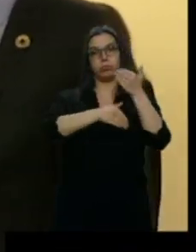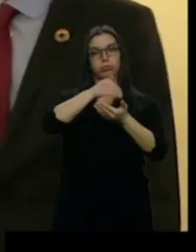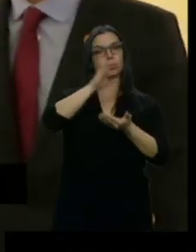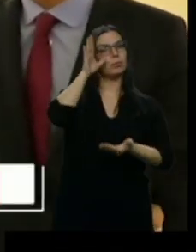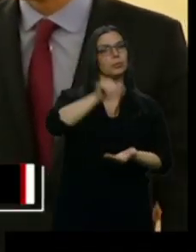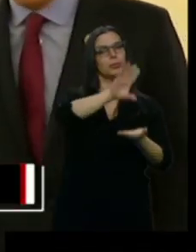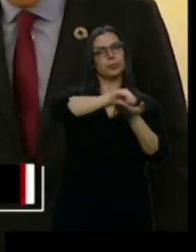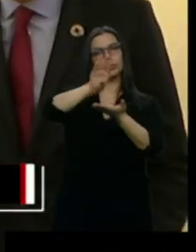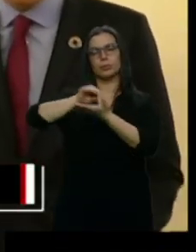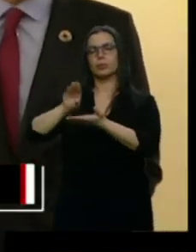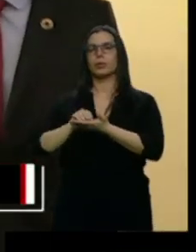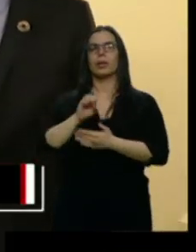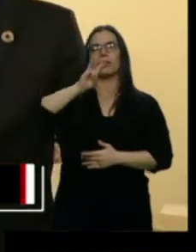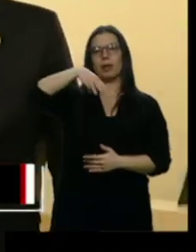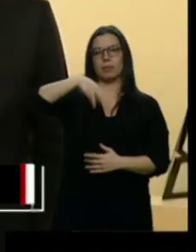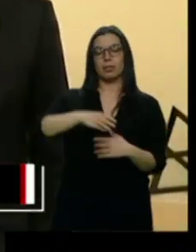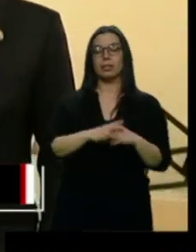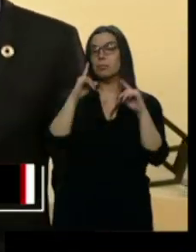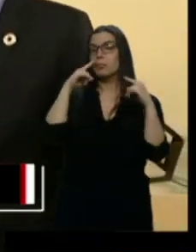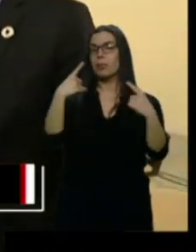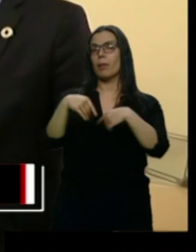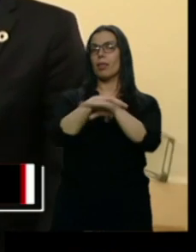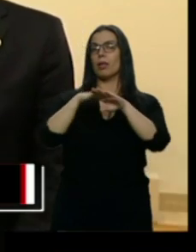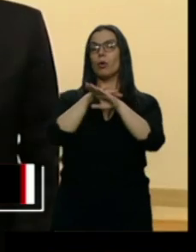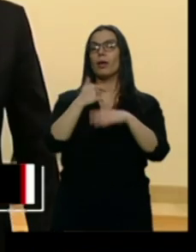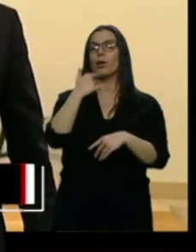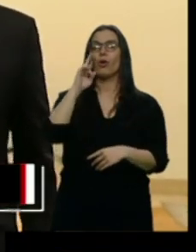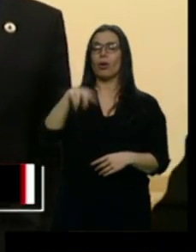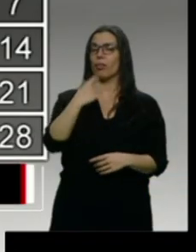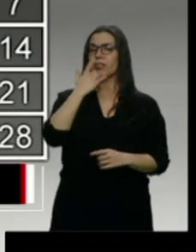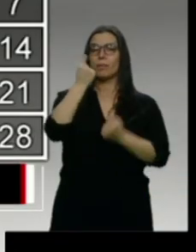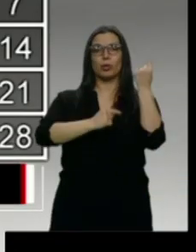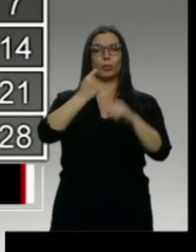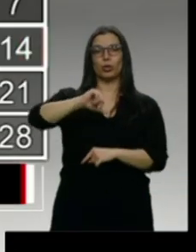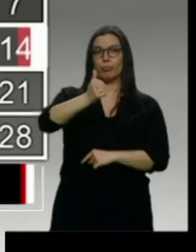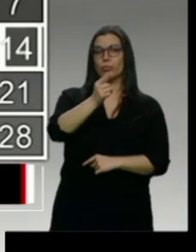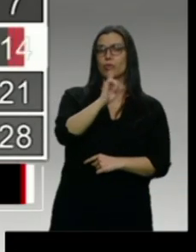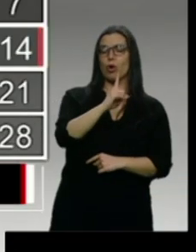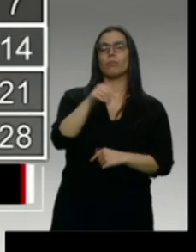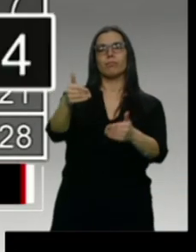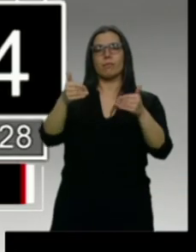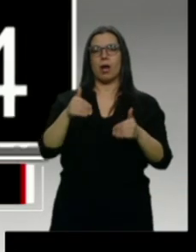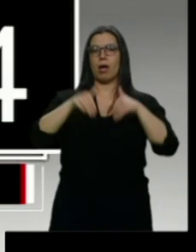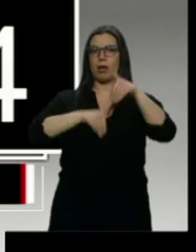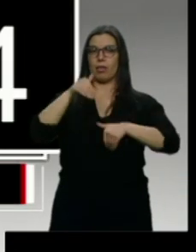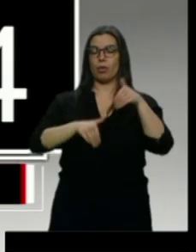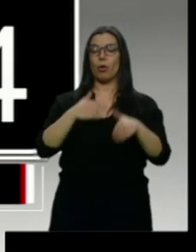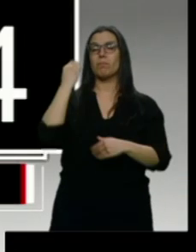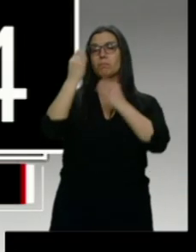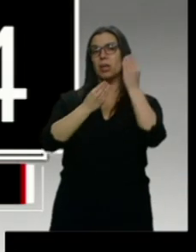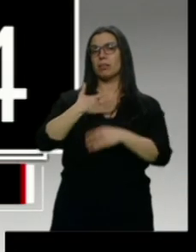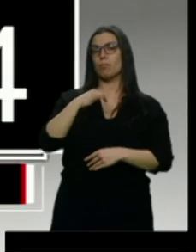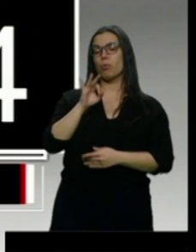Por primera vez el gobierno reconoce que si no hay presupuesto se adelantará las elecciones. Moncloa baraja el 14 de abril, domingo de Ramos. El papel de los